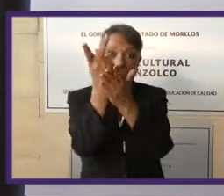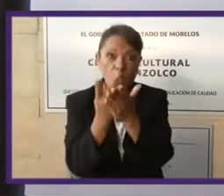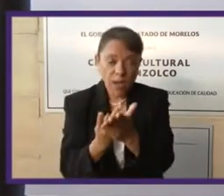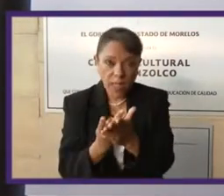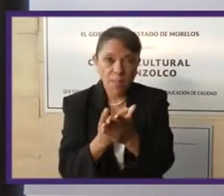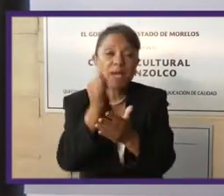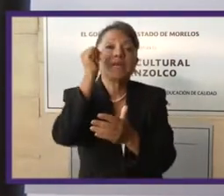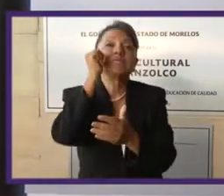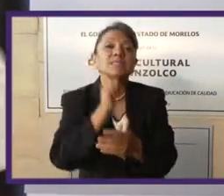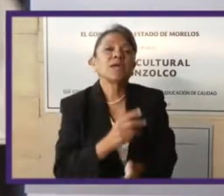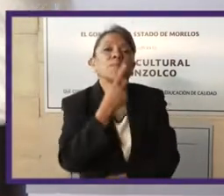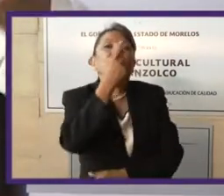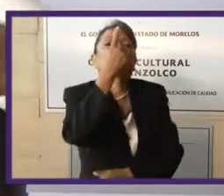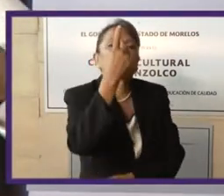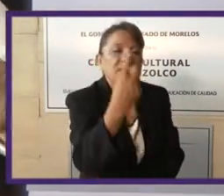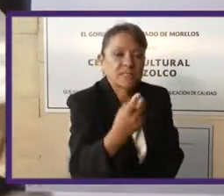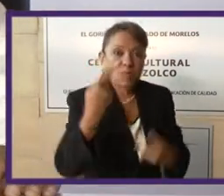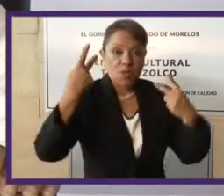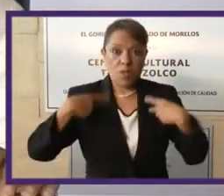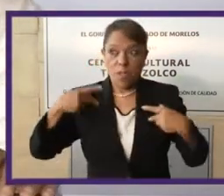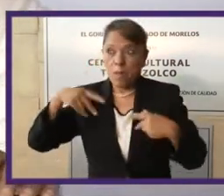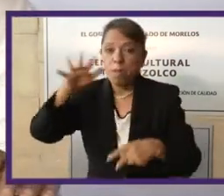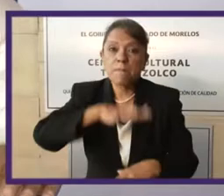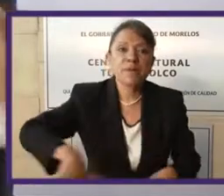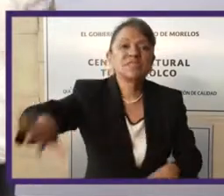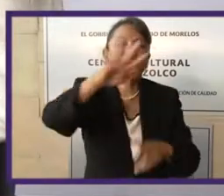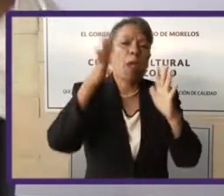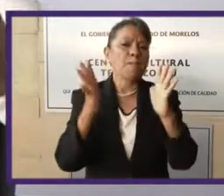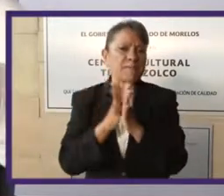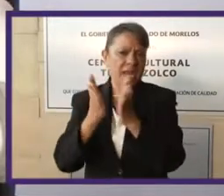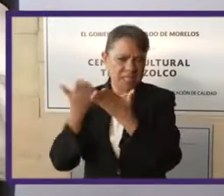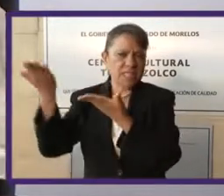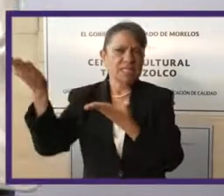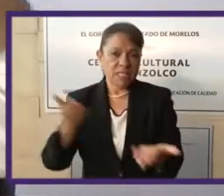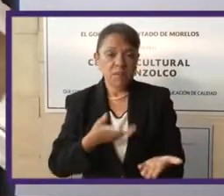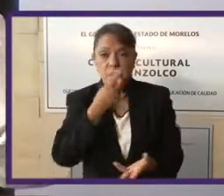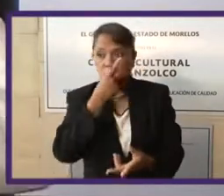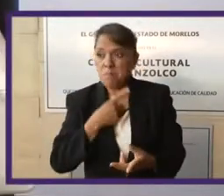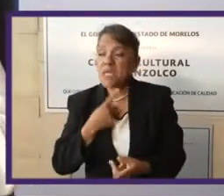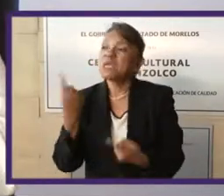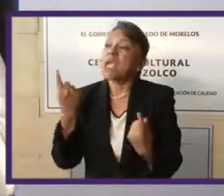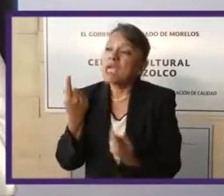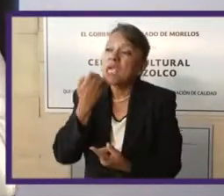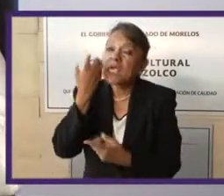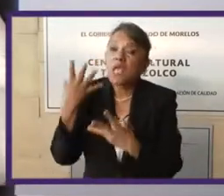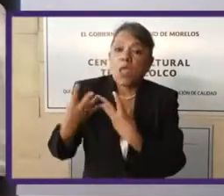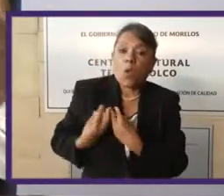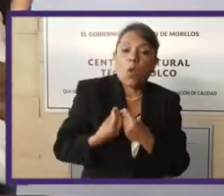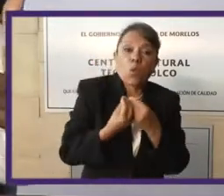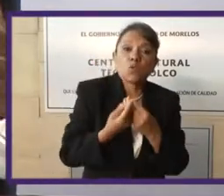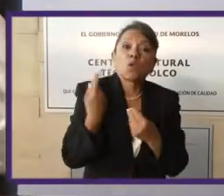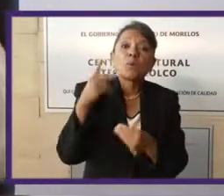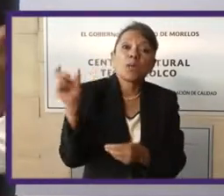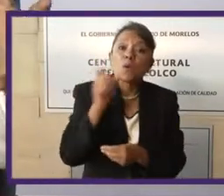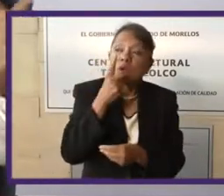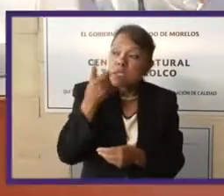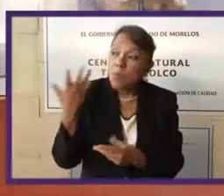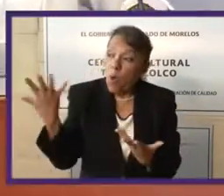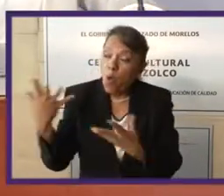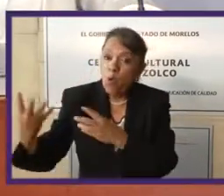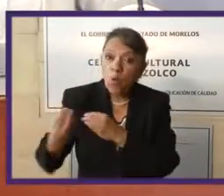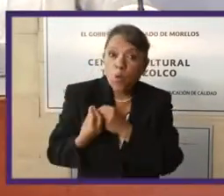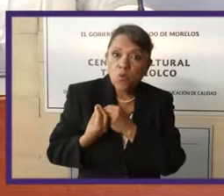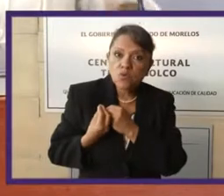Siempre decimos que la ciudadanía participe, que nos digan que hagamos juntos, pero cuando decimos hagamos juntos luego